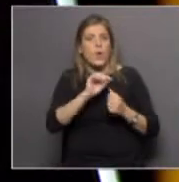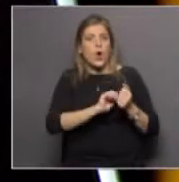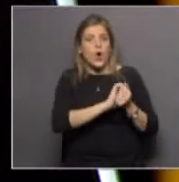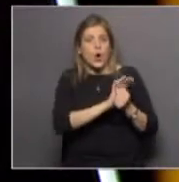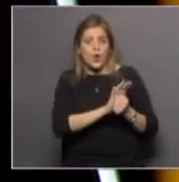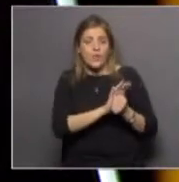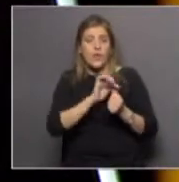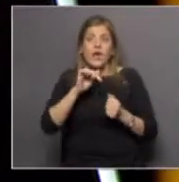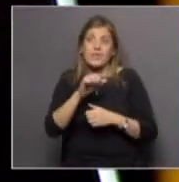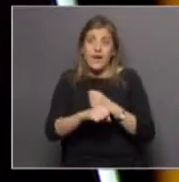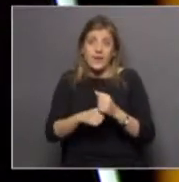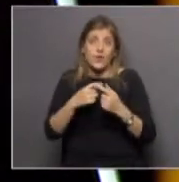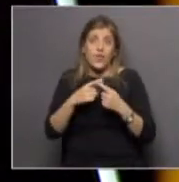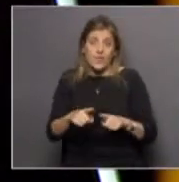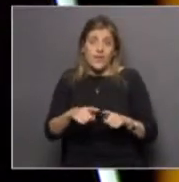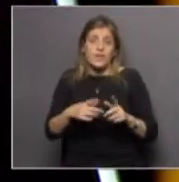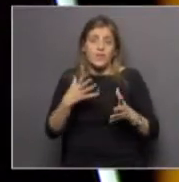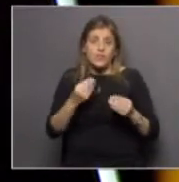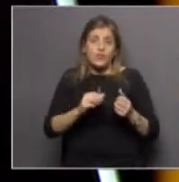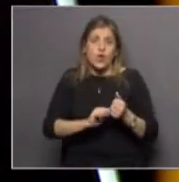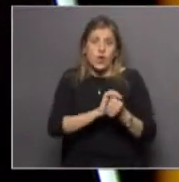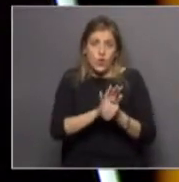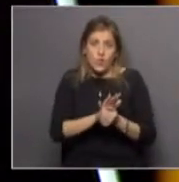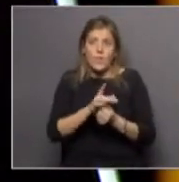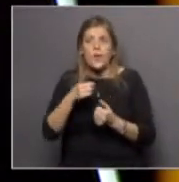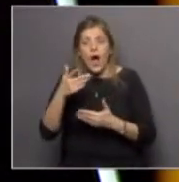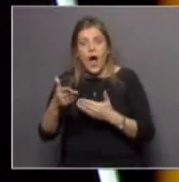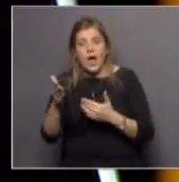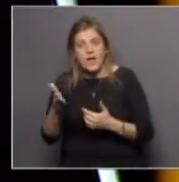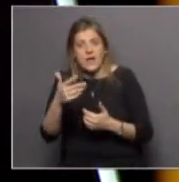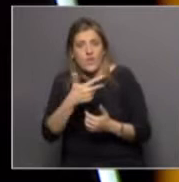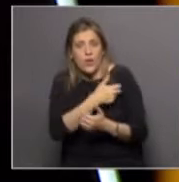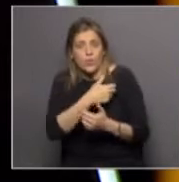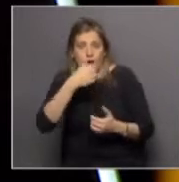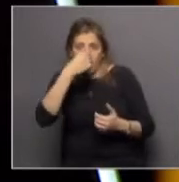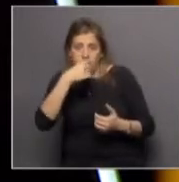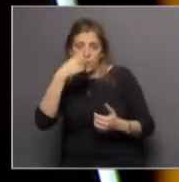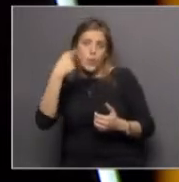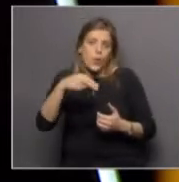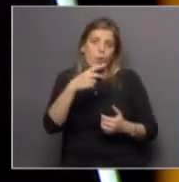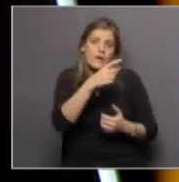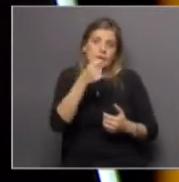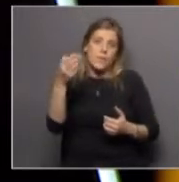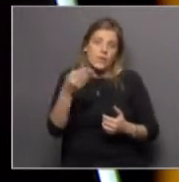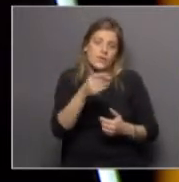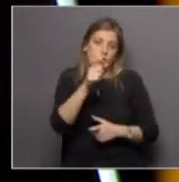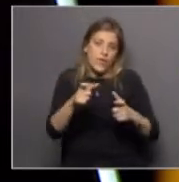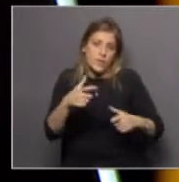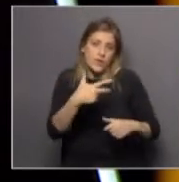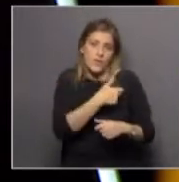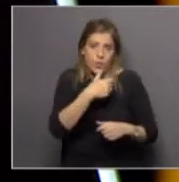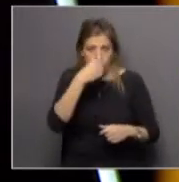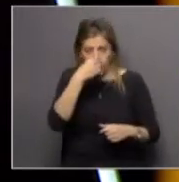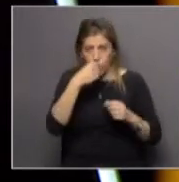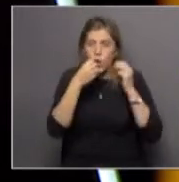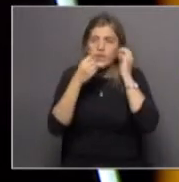año no es el caso y la campaña antigripal viene avanzando nunca es el 100% de la población ¿cómo visualizan ustedes el